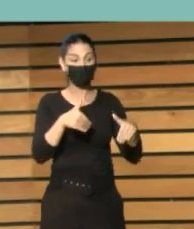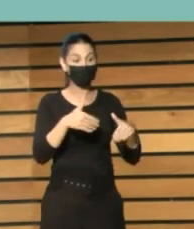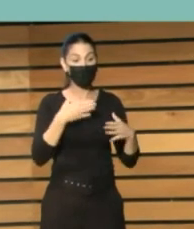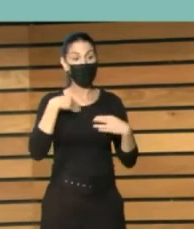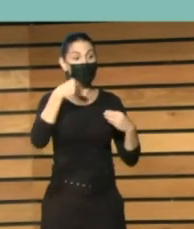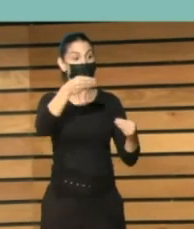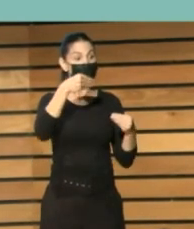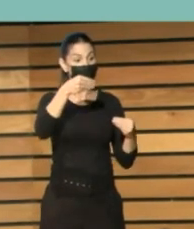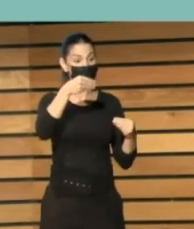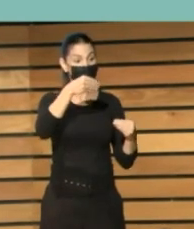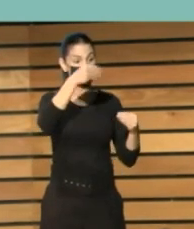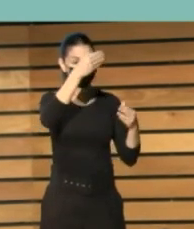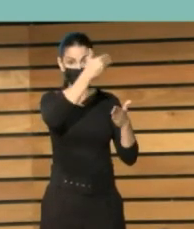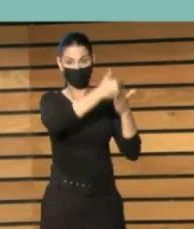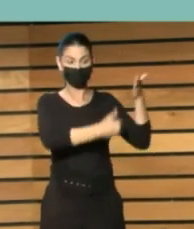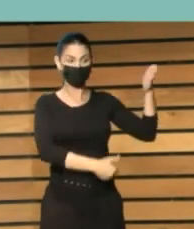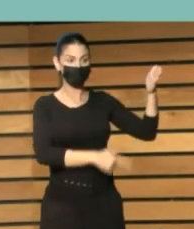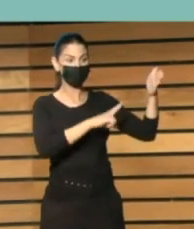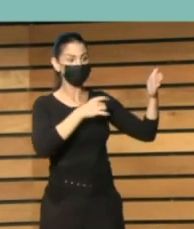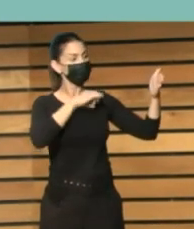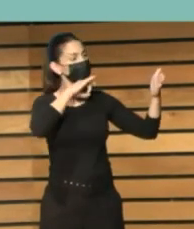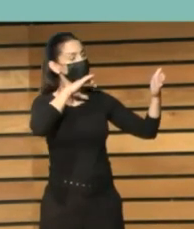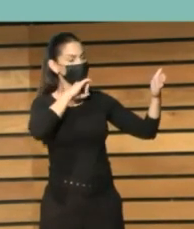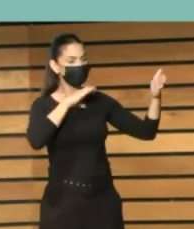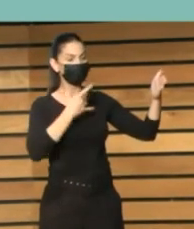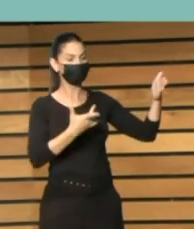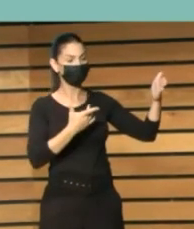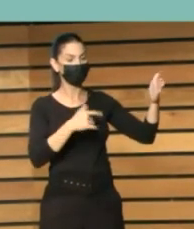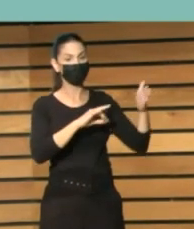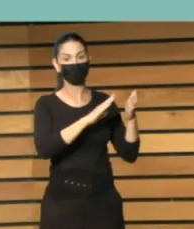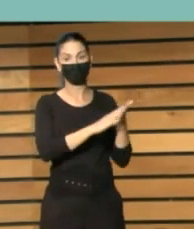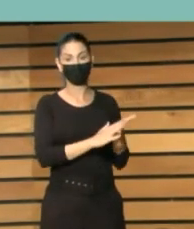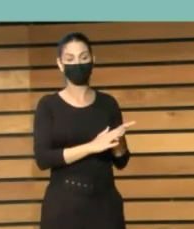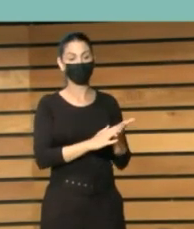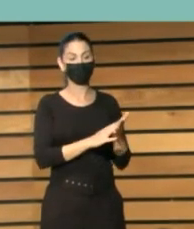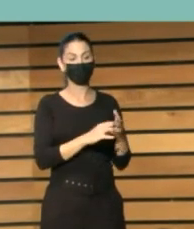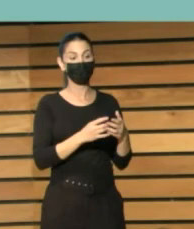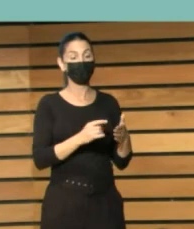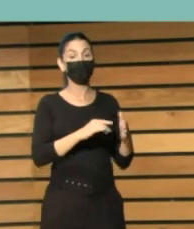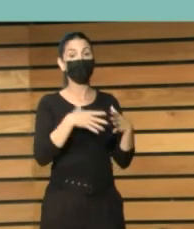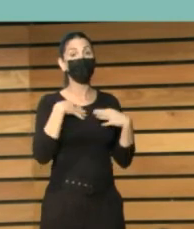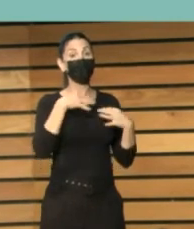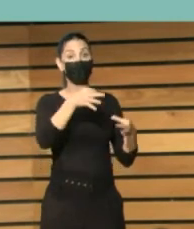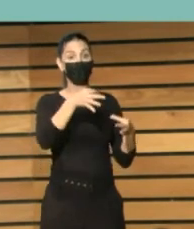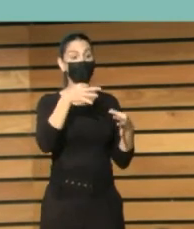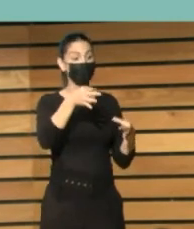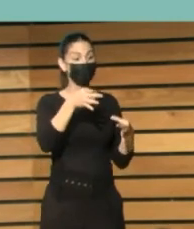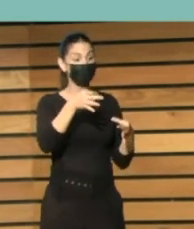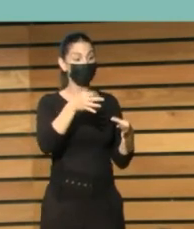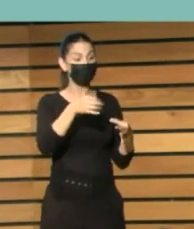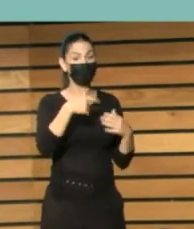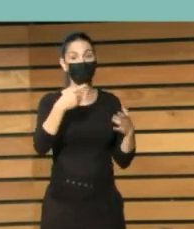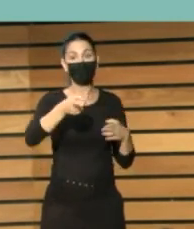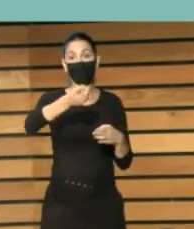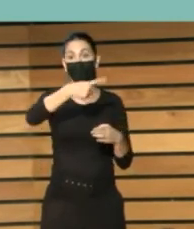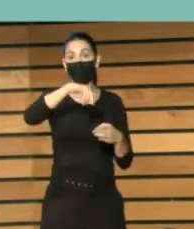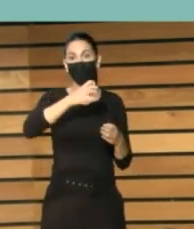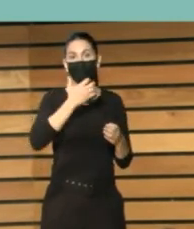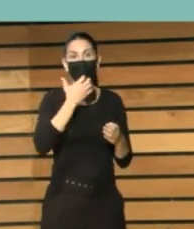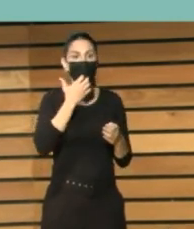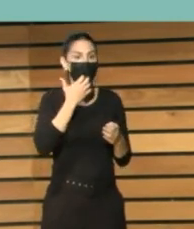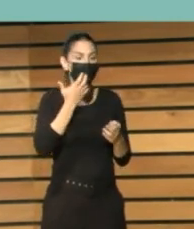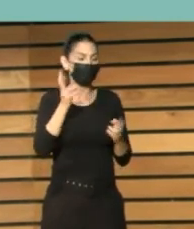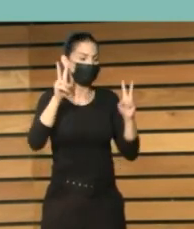sentido. El documento se ha diseñado para que sea útil para gestores que tengan que planificar o